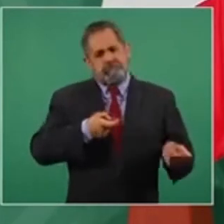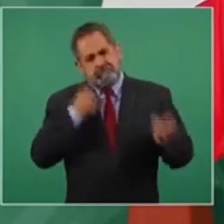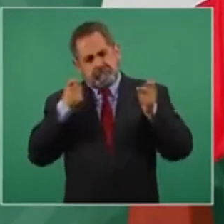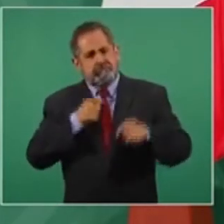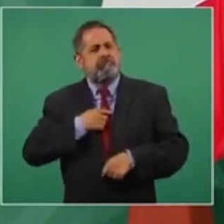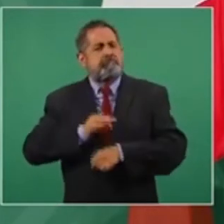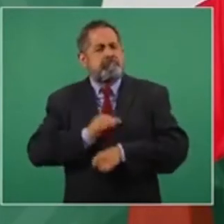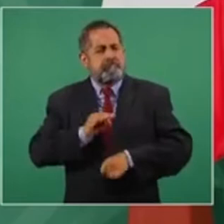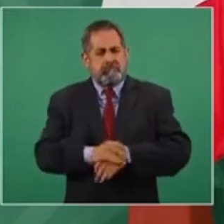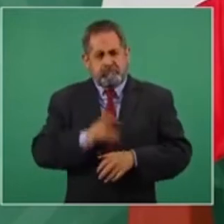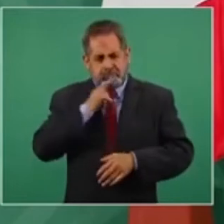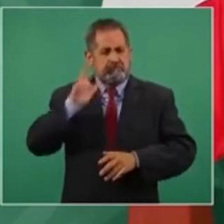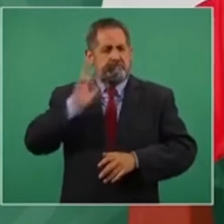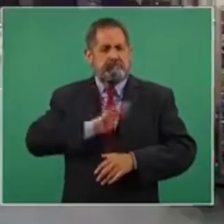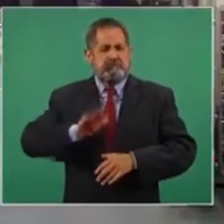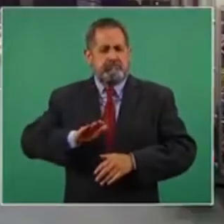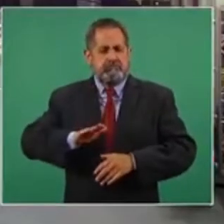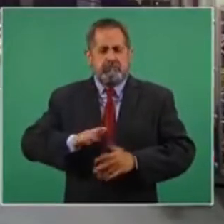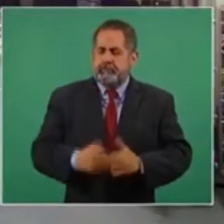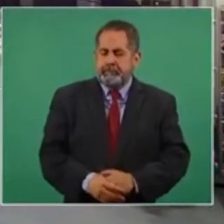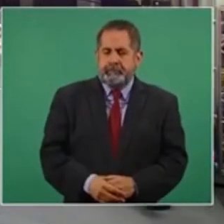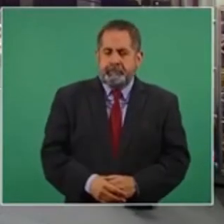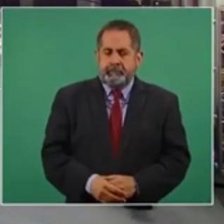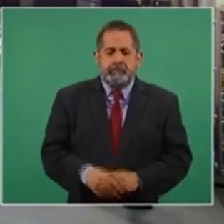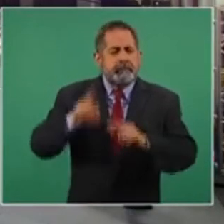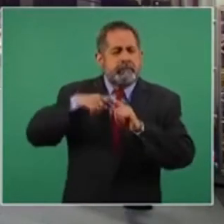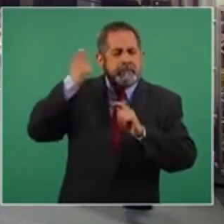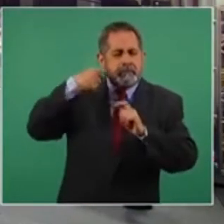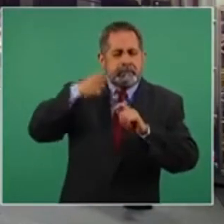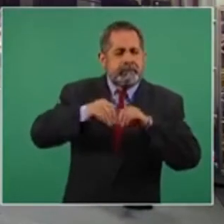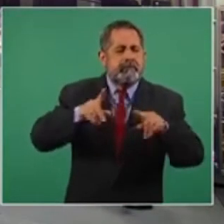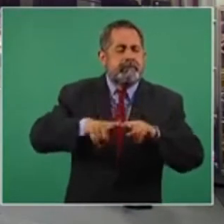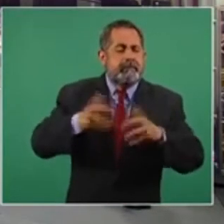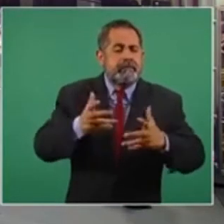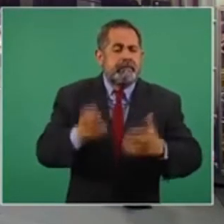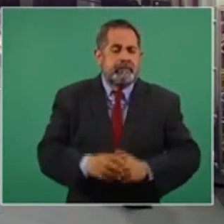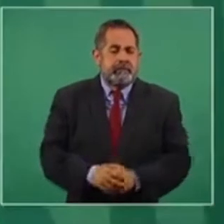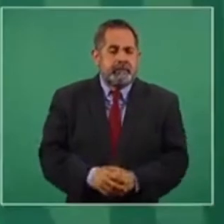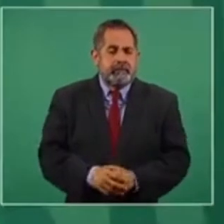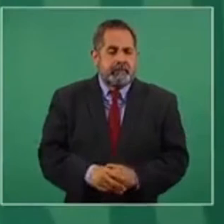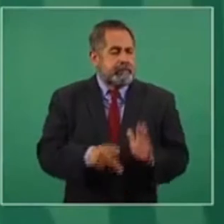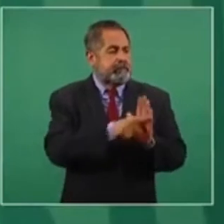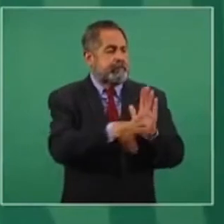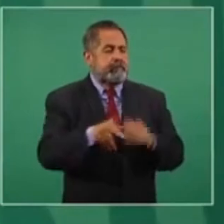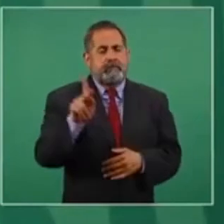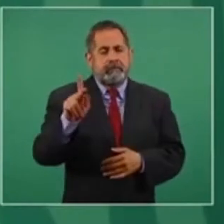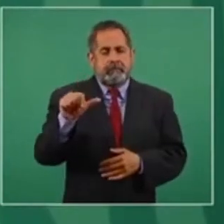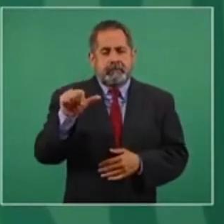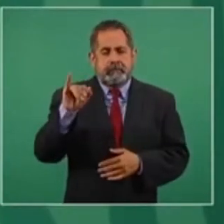Como decimos, es mejor morir. ¿Sabe quién hizo el reportaje? El periódico El País.